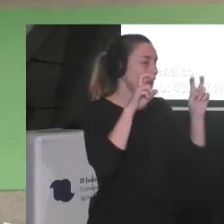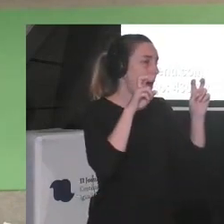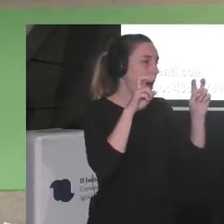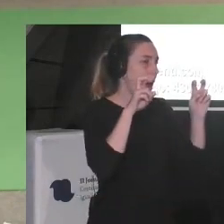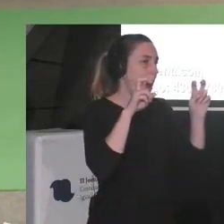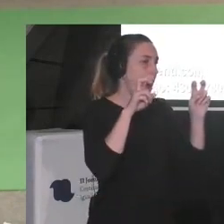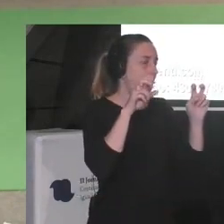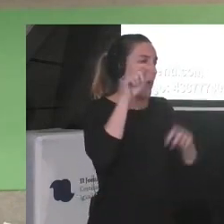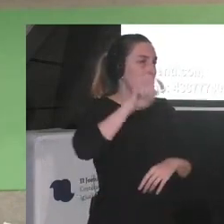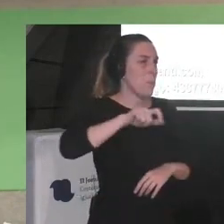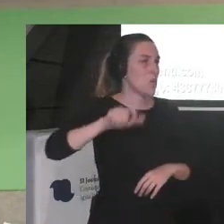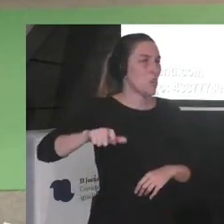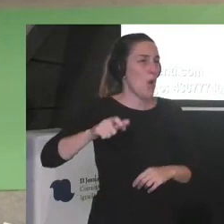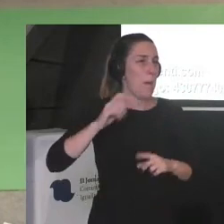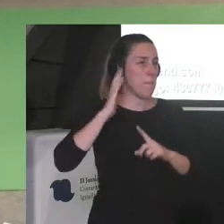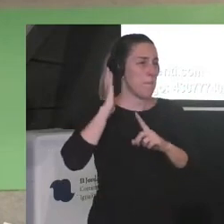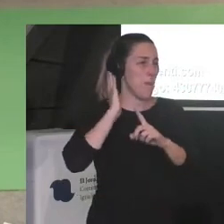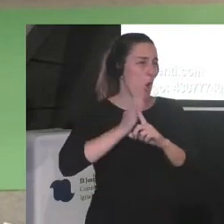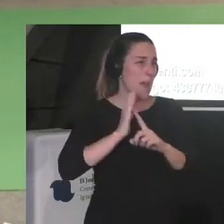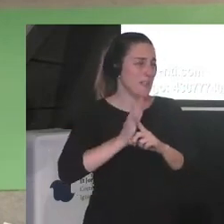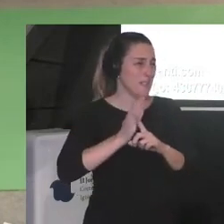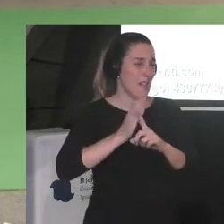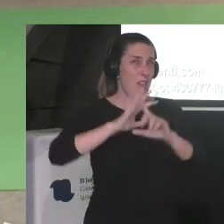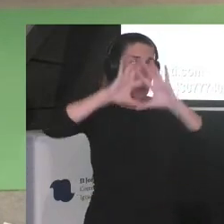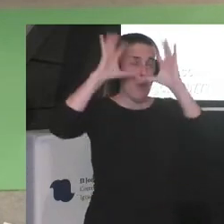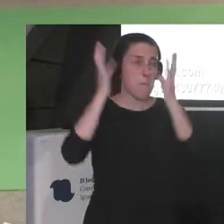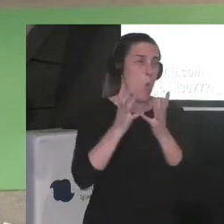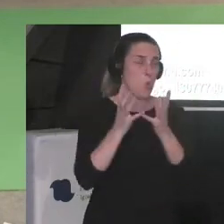sosteniendo y soportando las violencias más grandes de este mundo